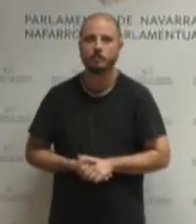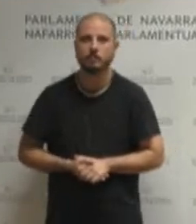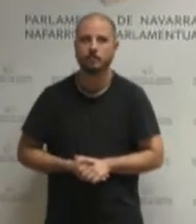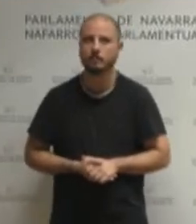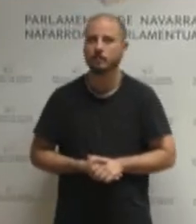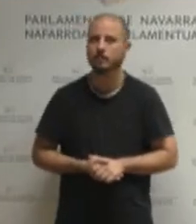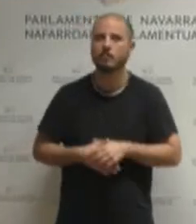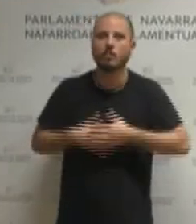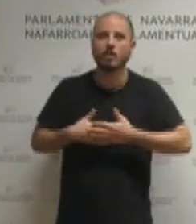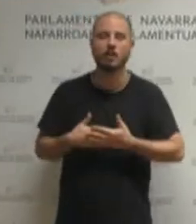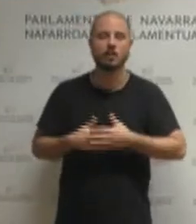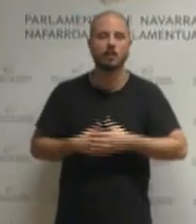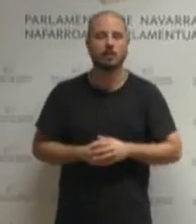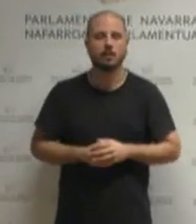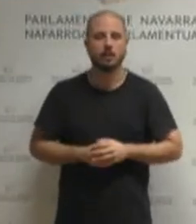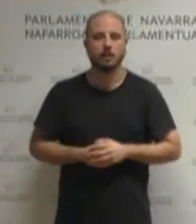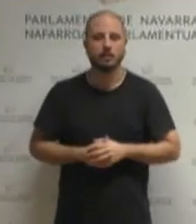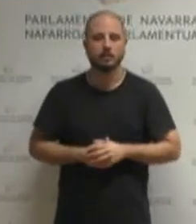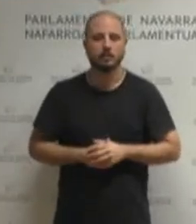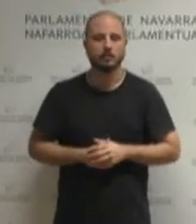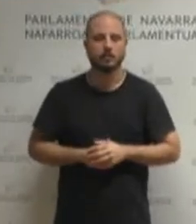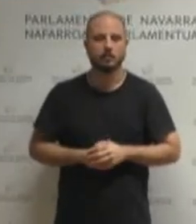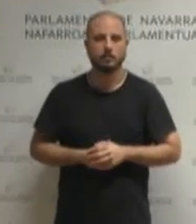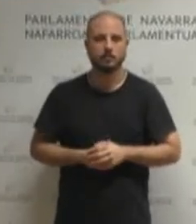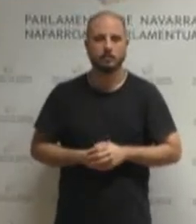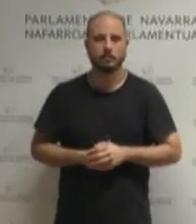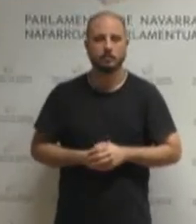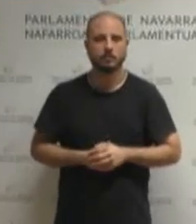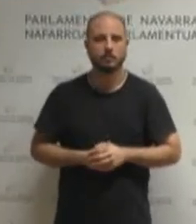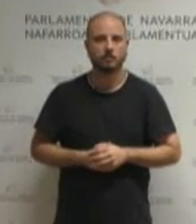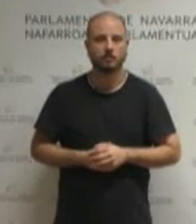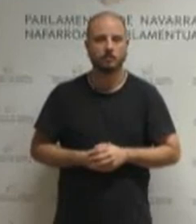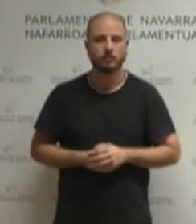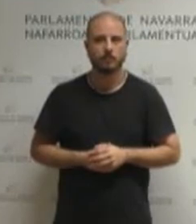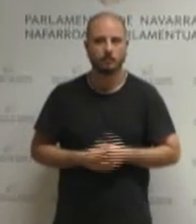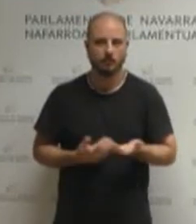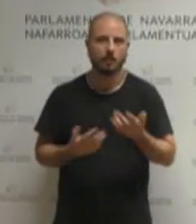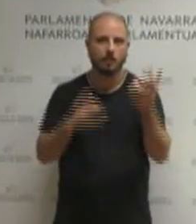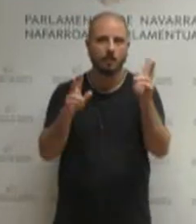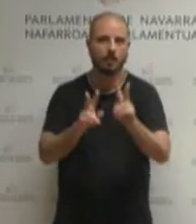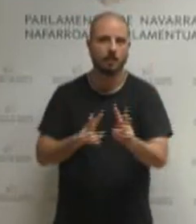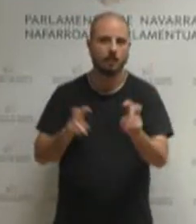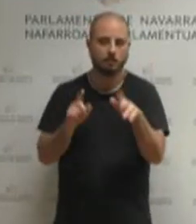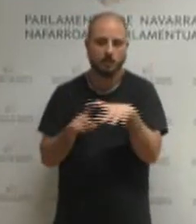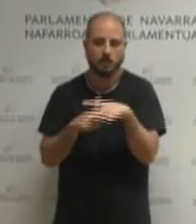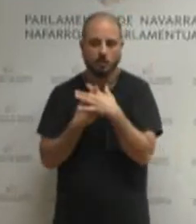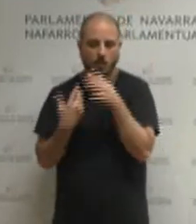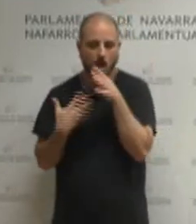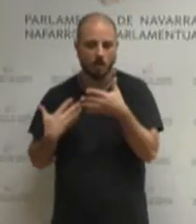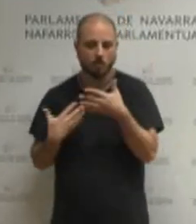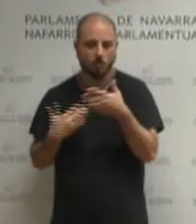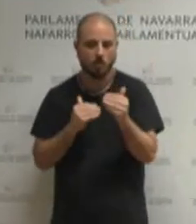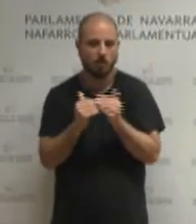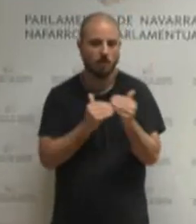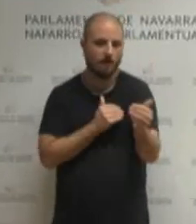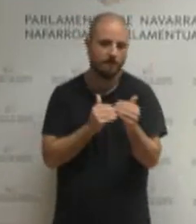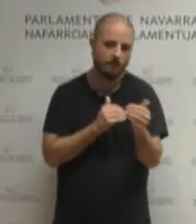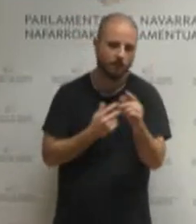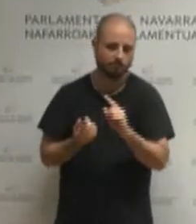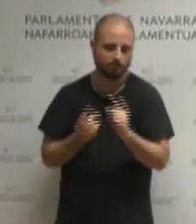eta egungo egoreatik etorkizunera izkabate begiratuz egora honetan honartuko ditugu